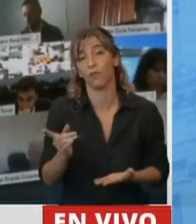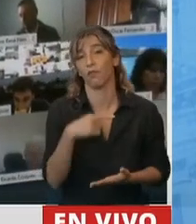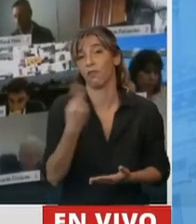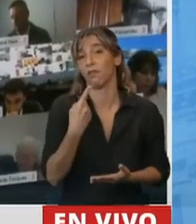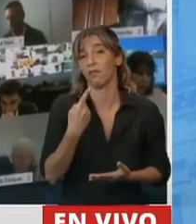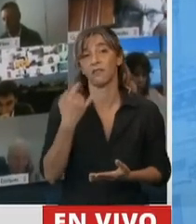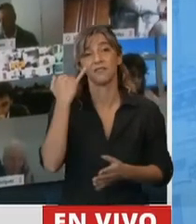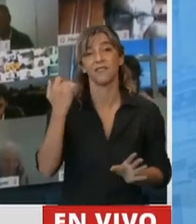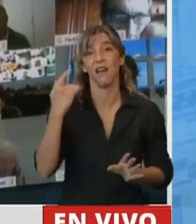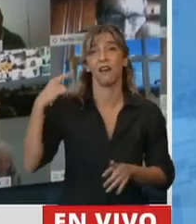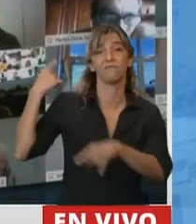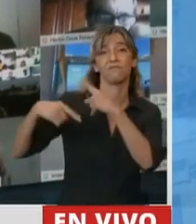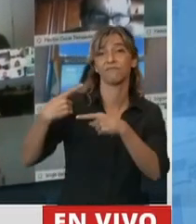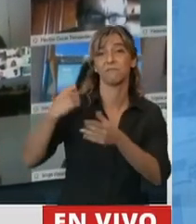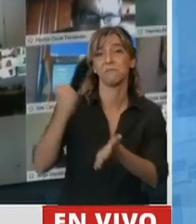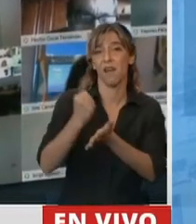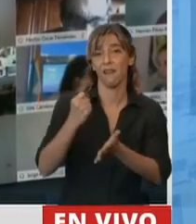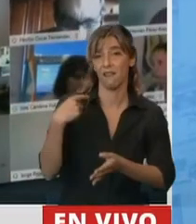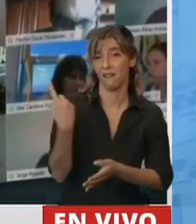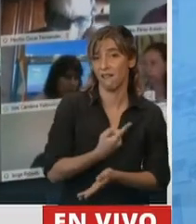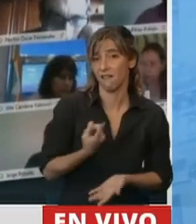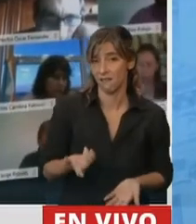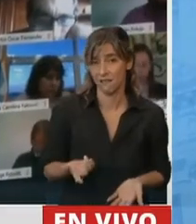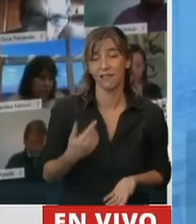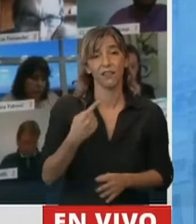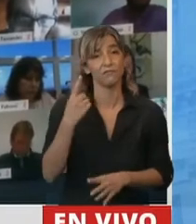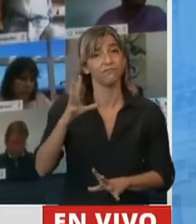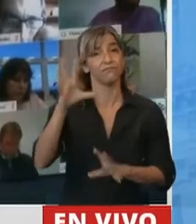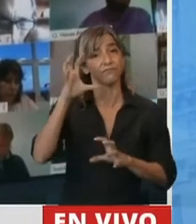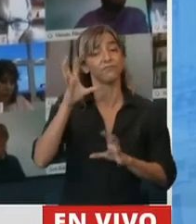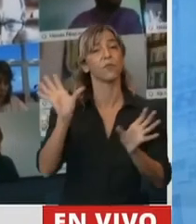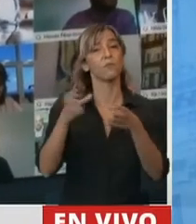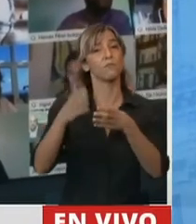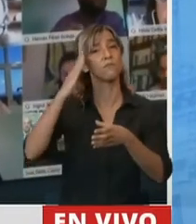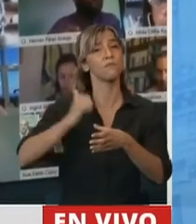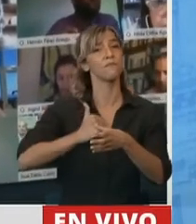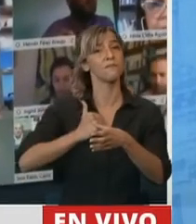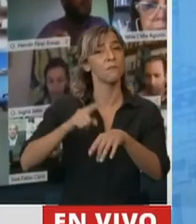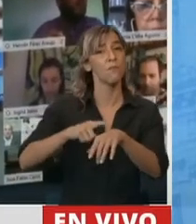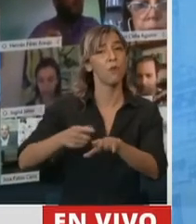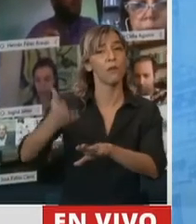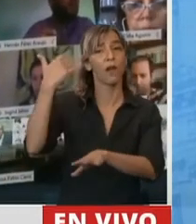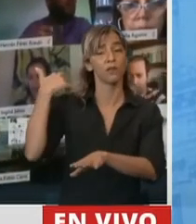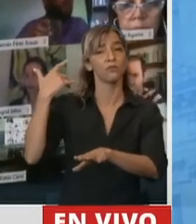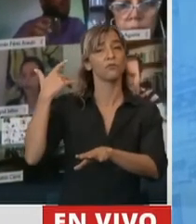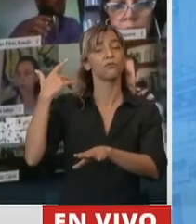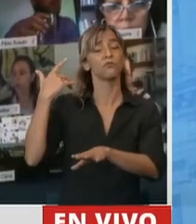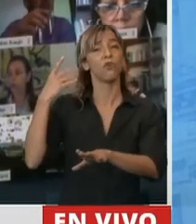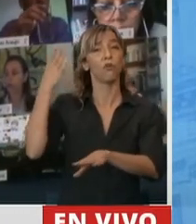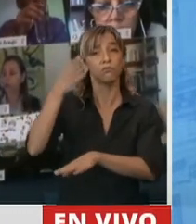una generación. Esa generación que fue a defender la patria, esa generación que